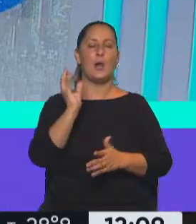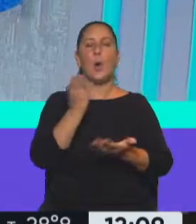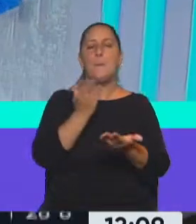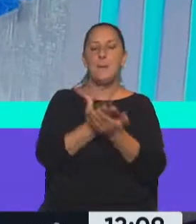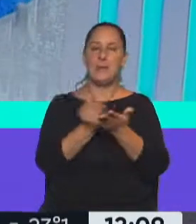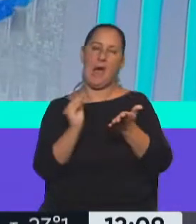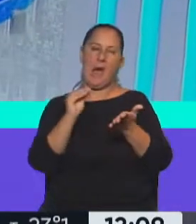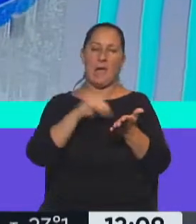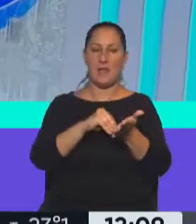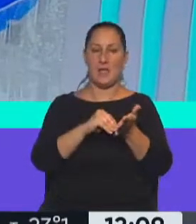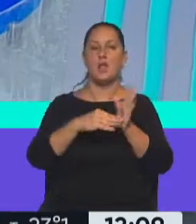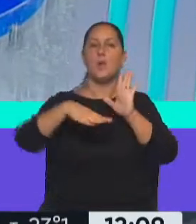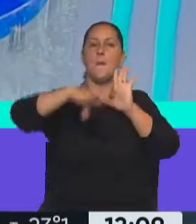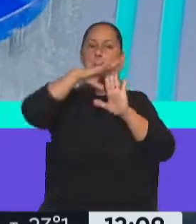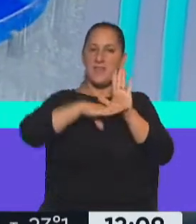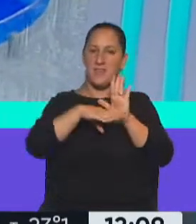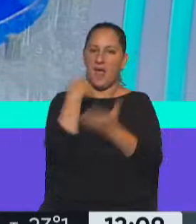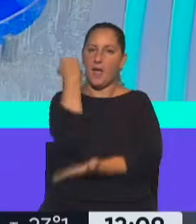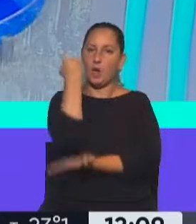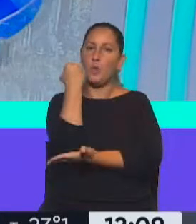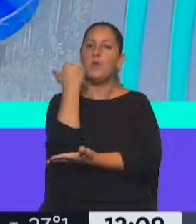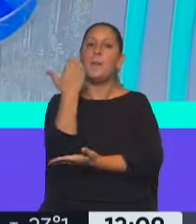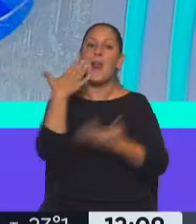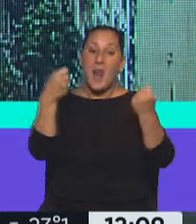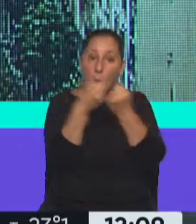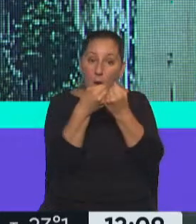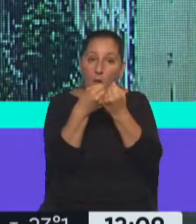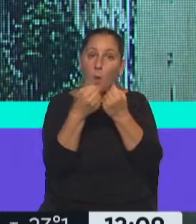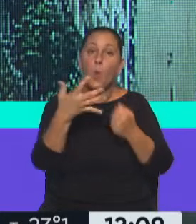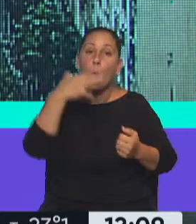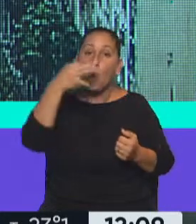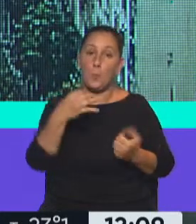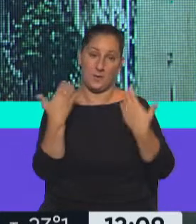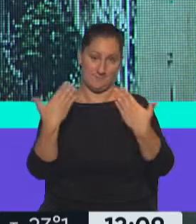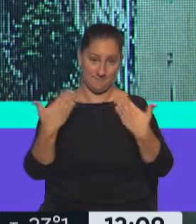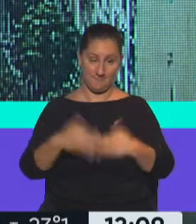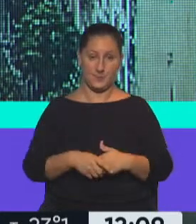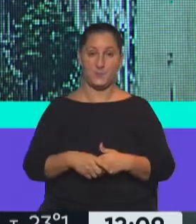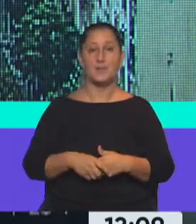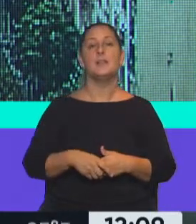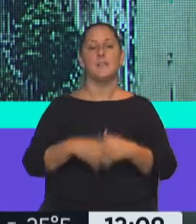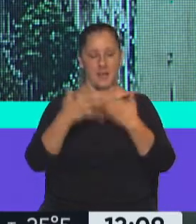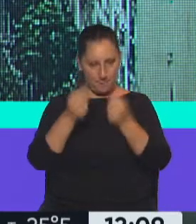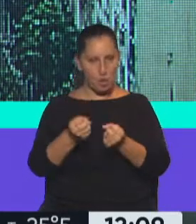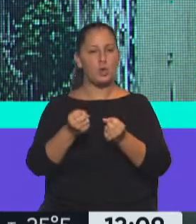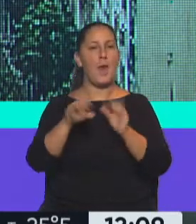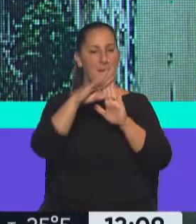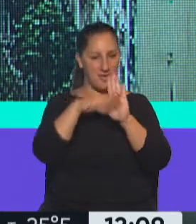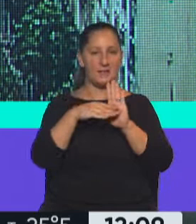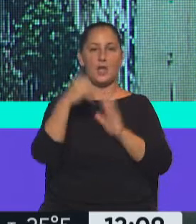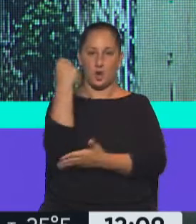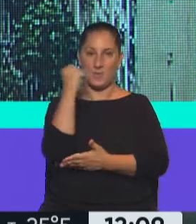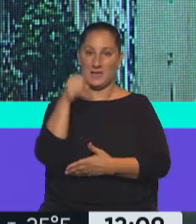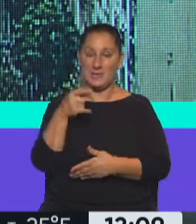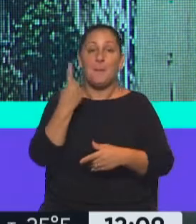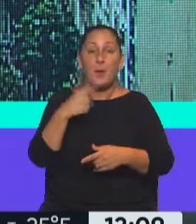sobre las medidas económicas para cumplir con ese acuerdo. Obviamente va a haber reparos a las medidas económicas, lo que quieren que desde el punto